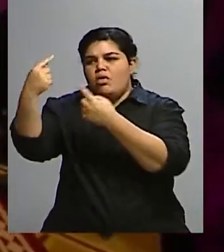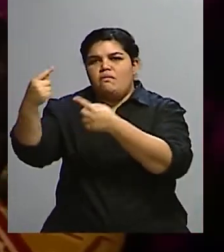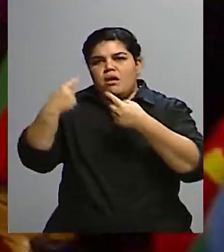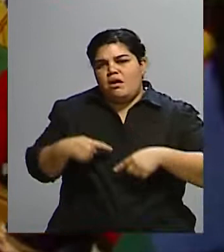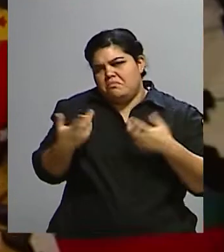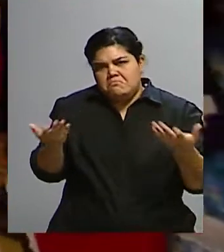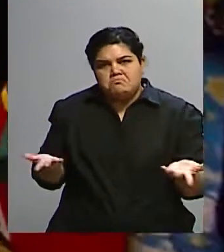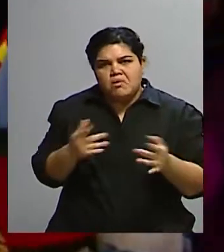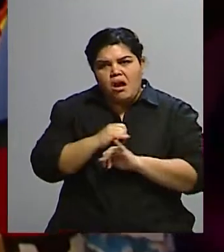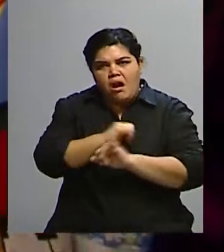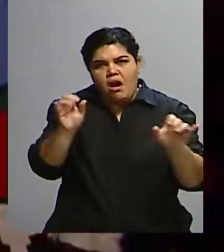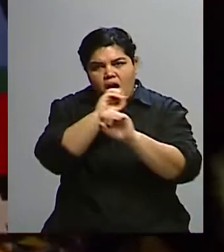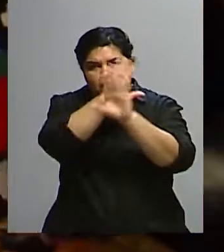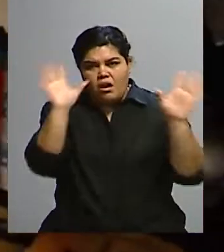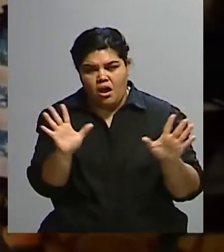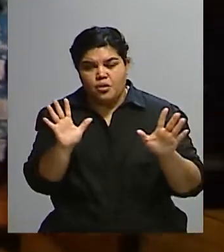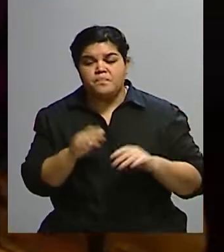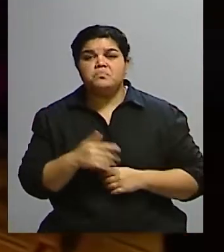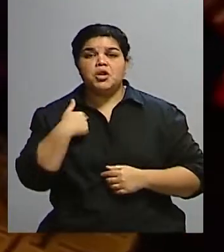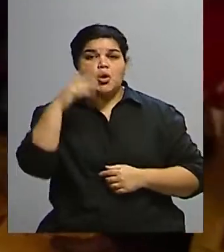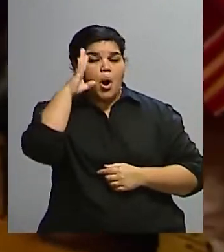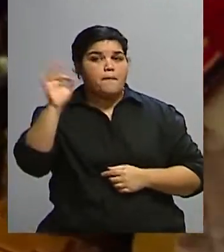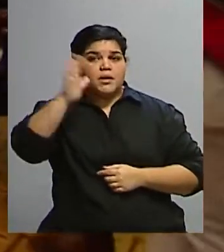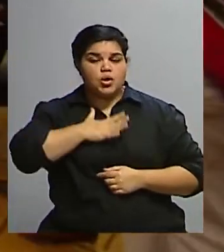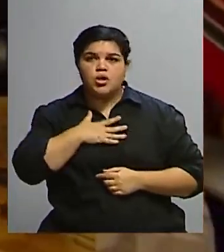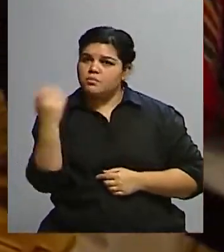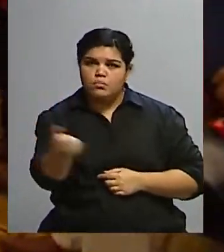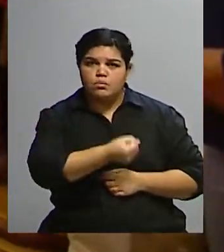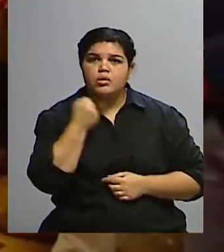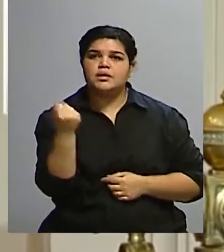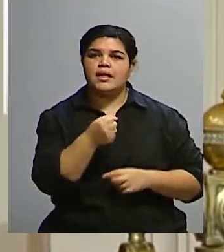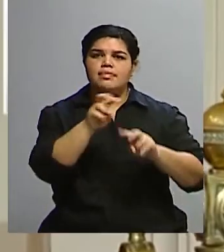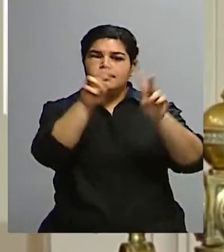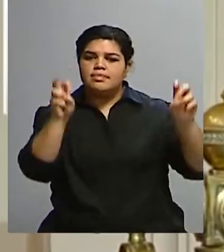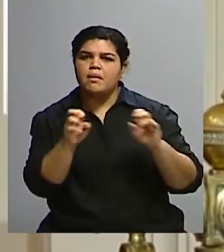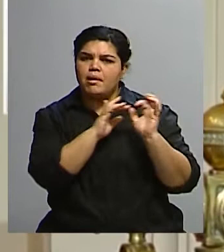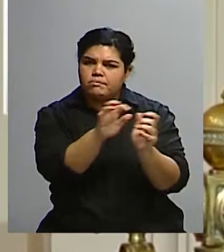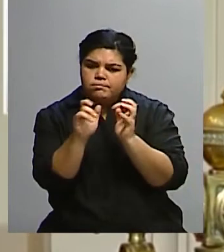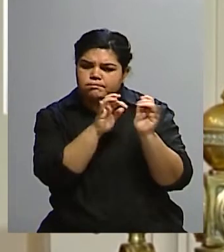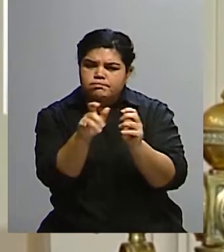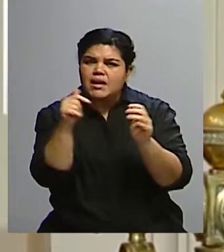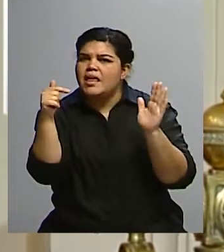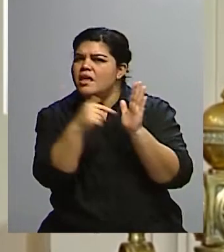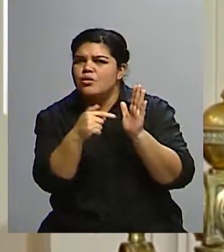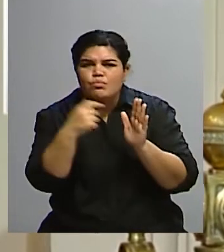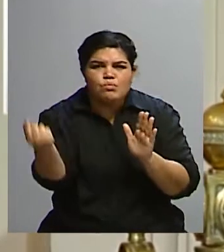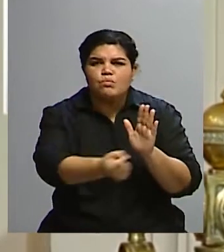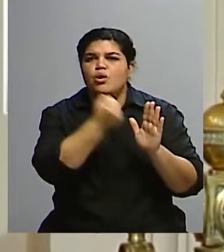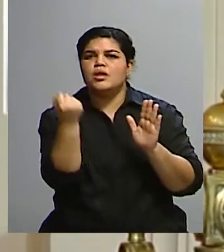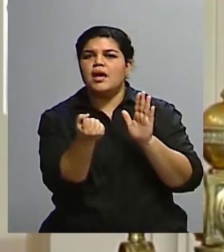considero muy adecuado que se legisle abiertamente sobre estos temas, sobre todo porque son reivindicaciones